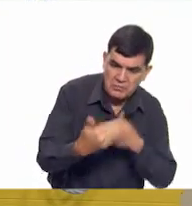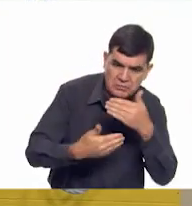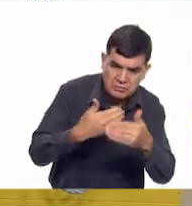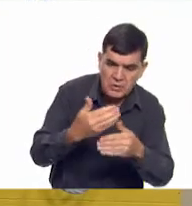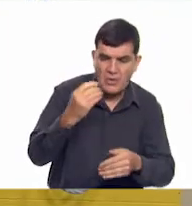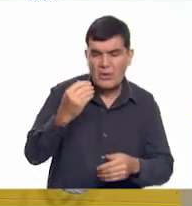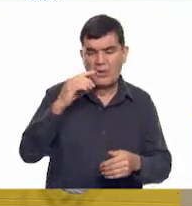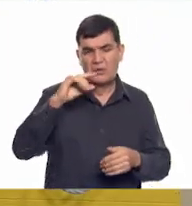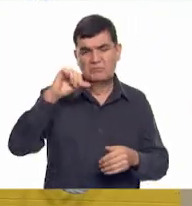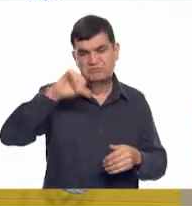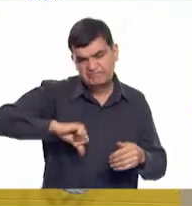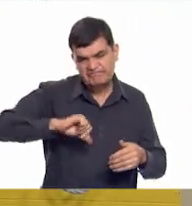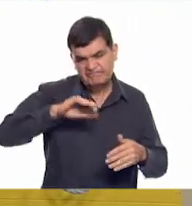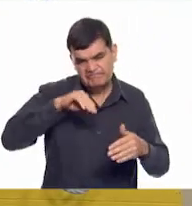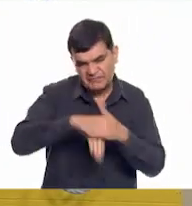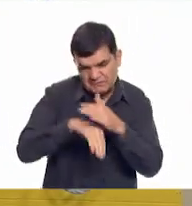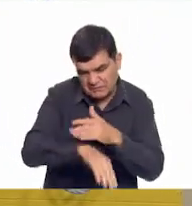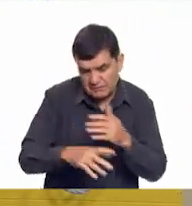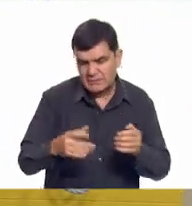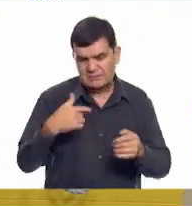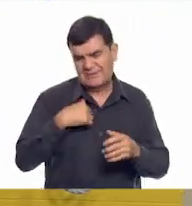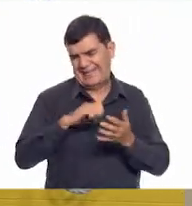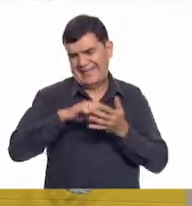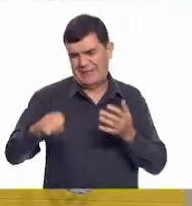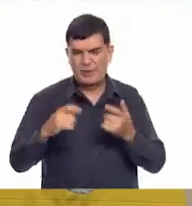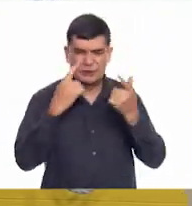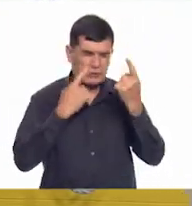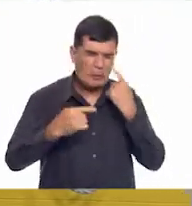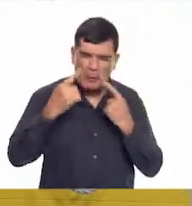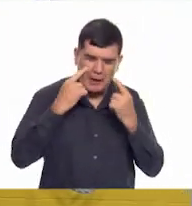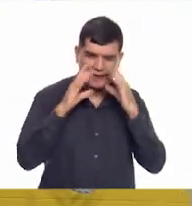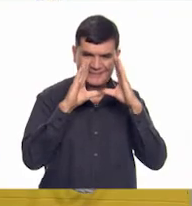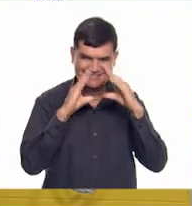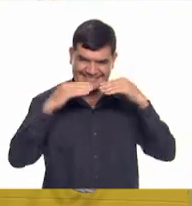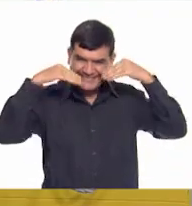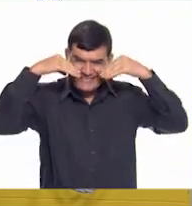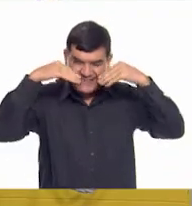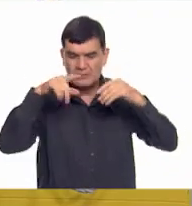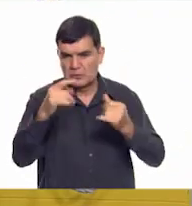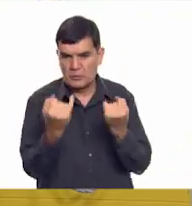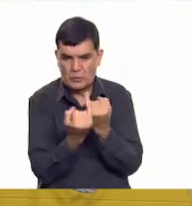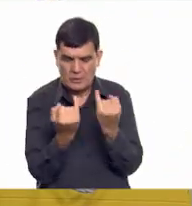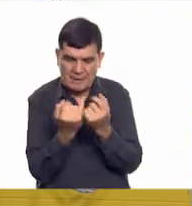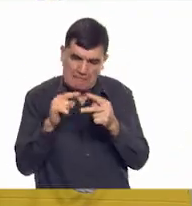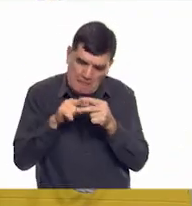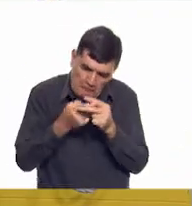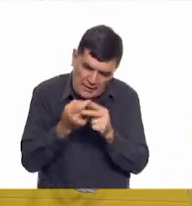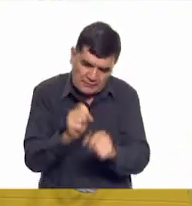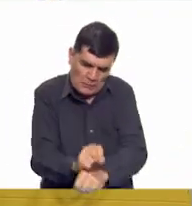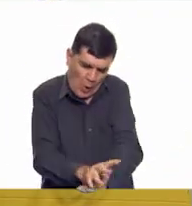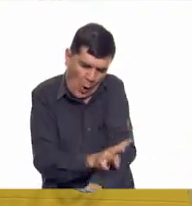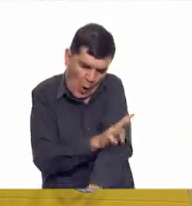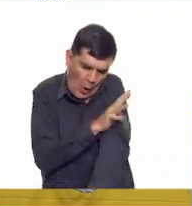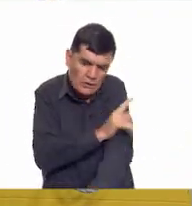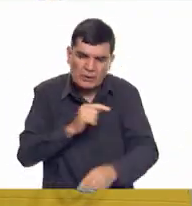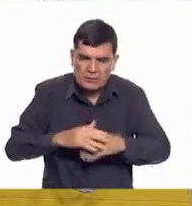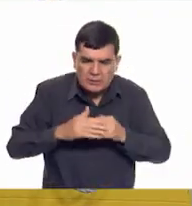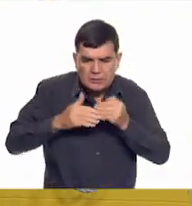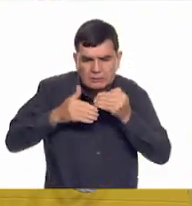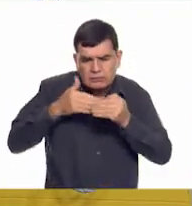Como llorar, sonreír. Y estas reacciones son el comienzo de las emociones que se llegan a